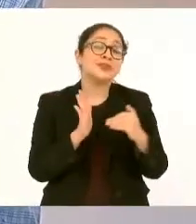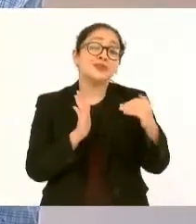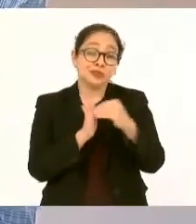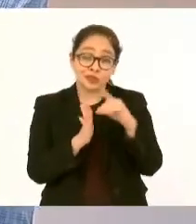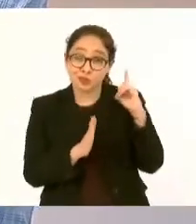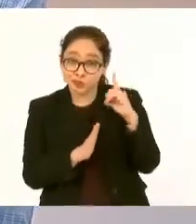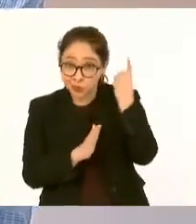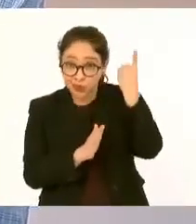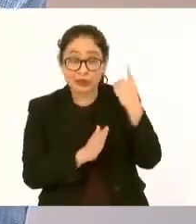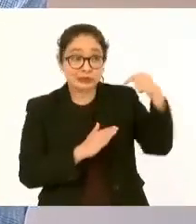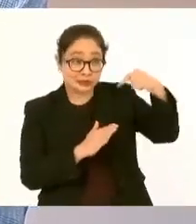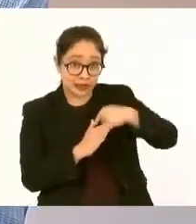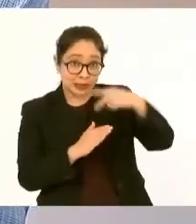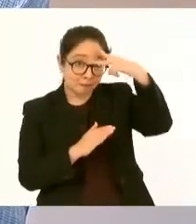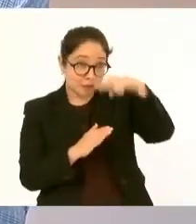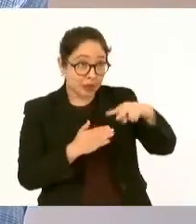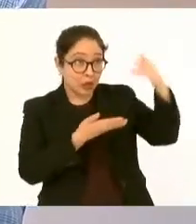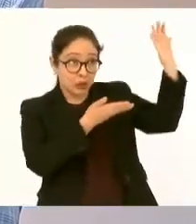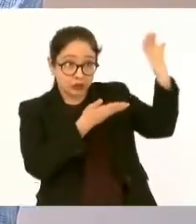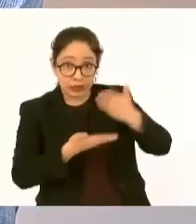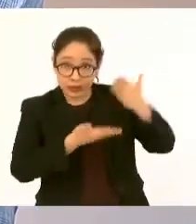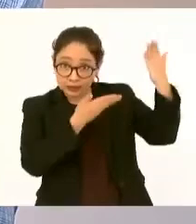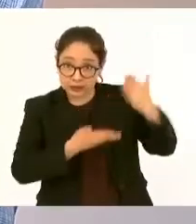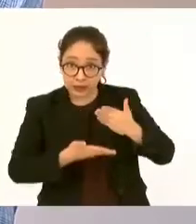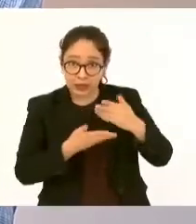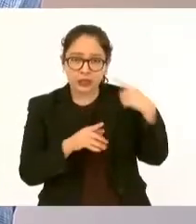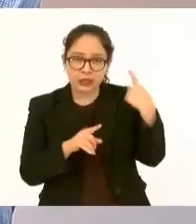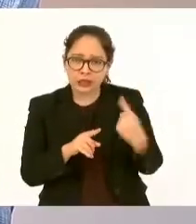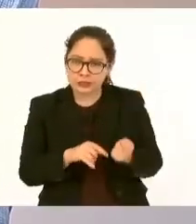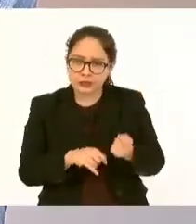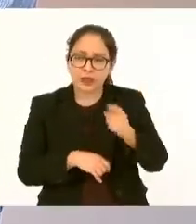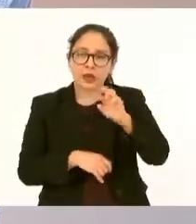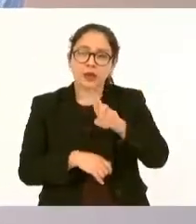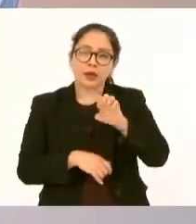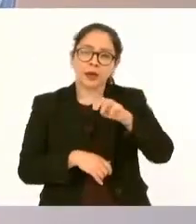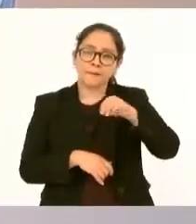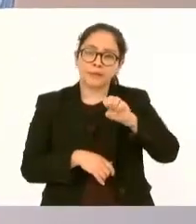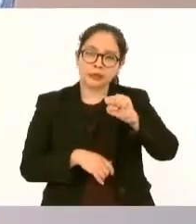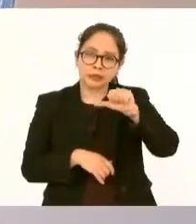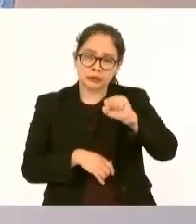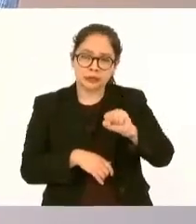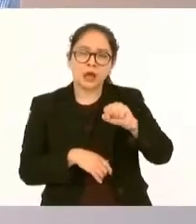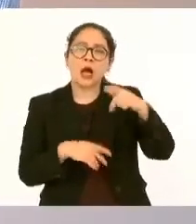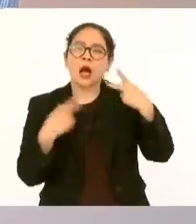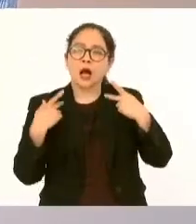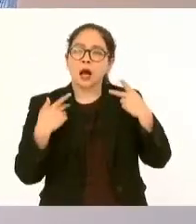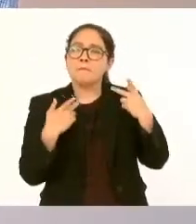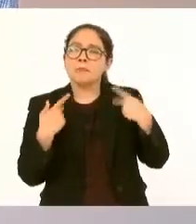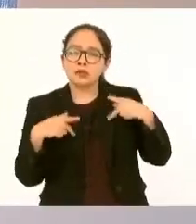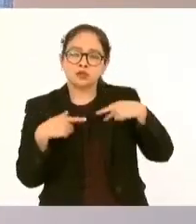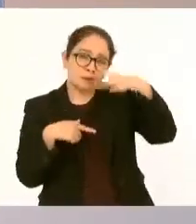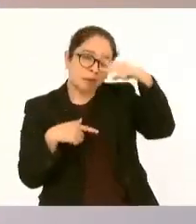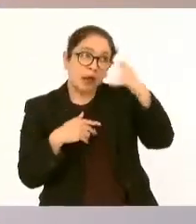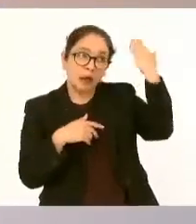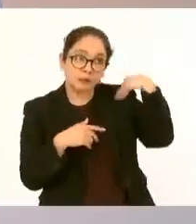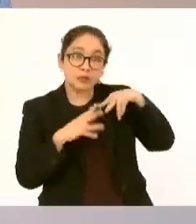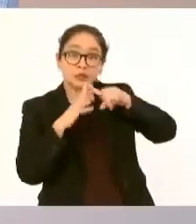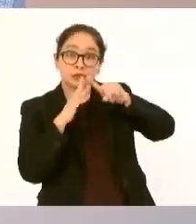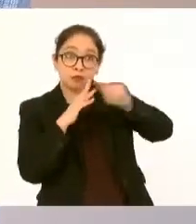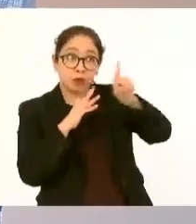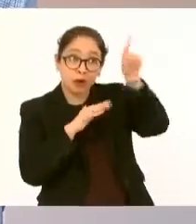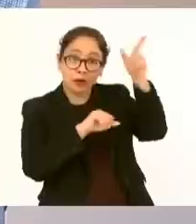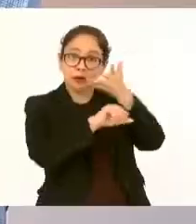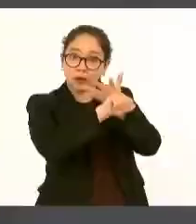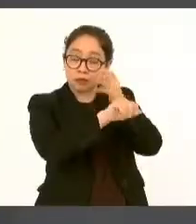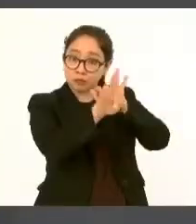de dólares al país en remesas, a 10 millones de familias,